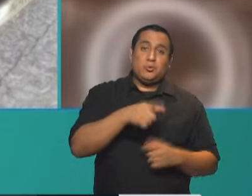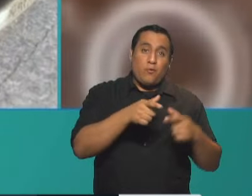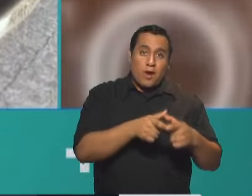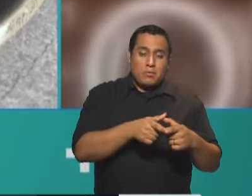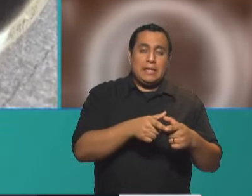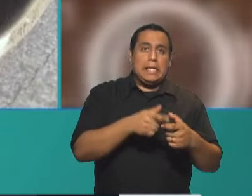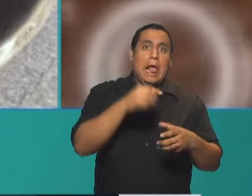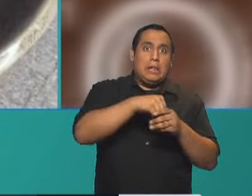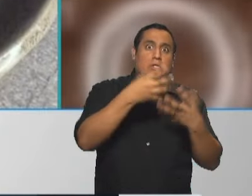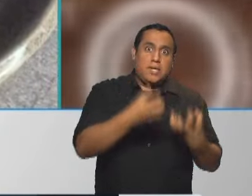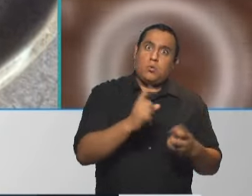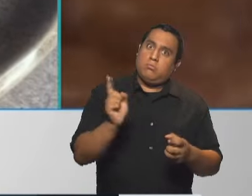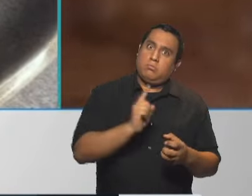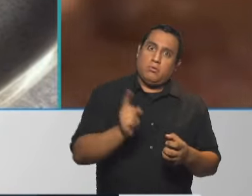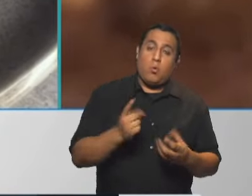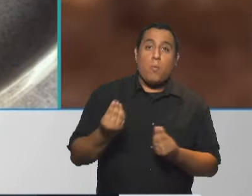no te quede seco